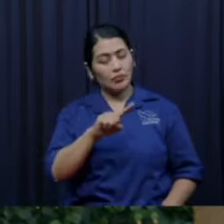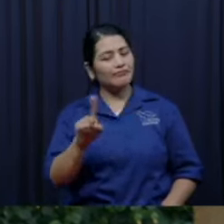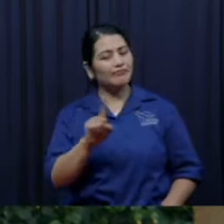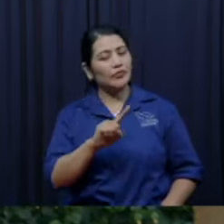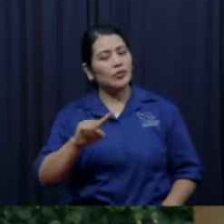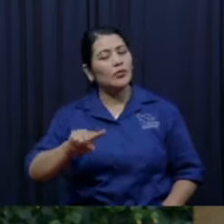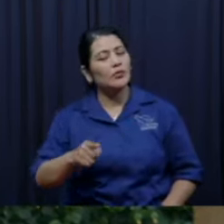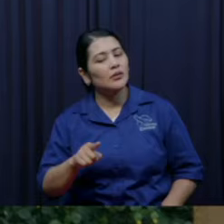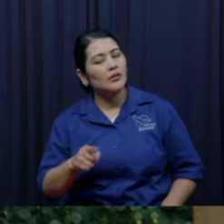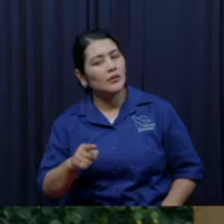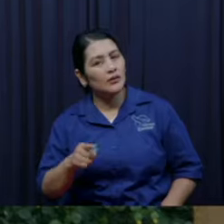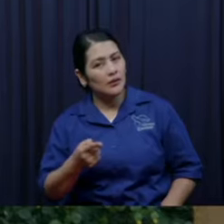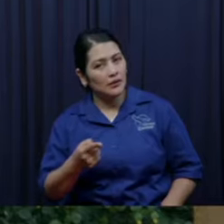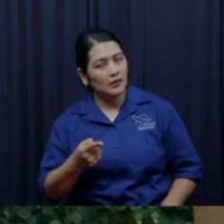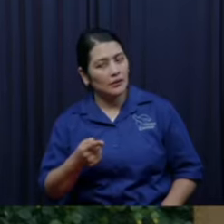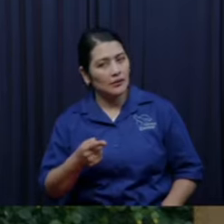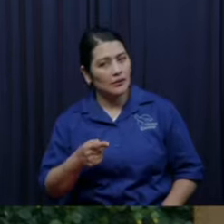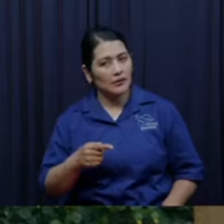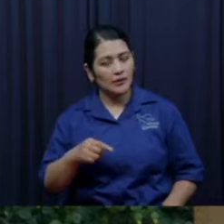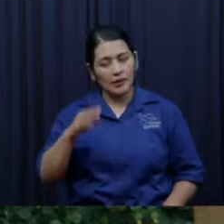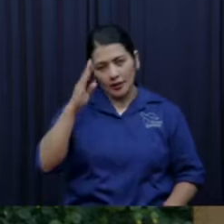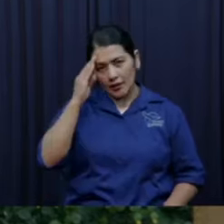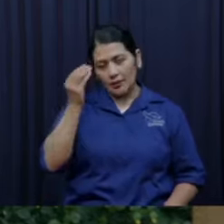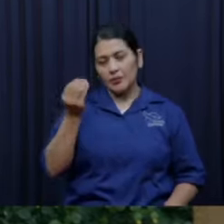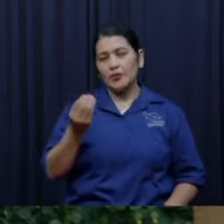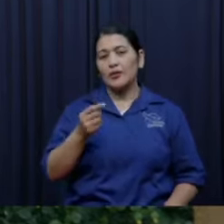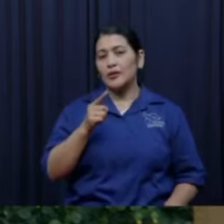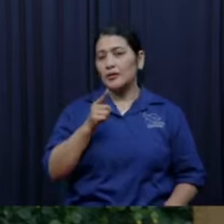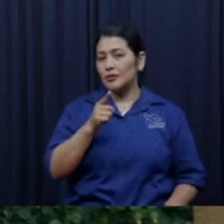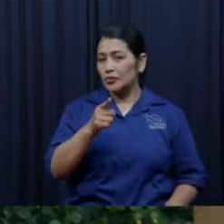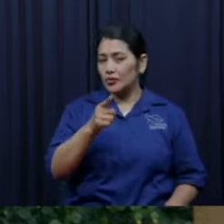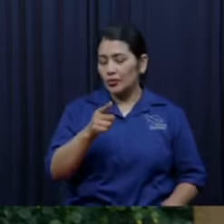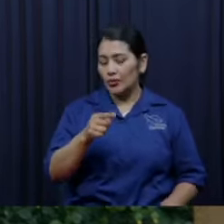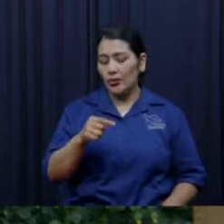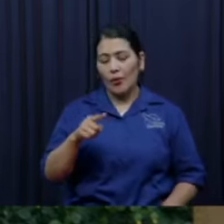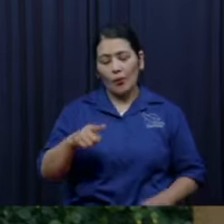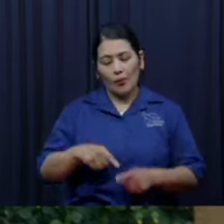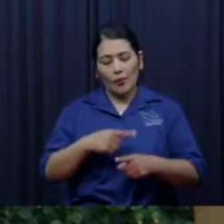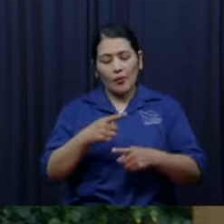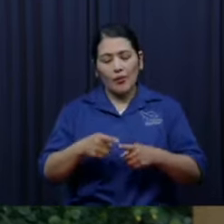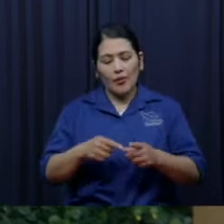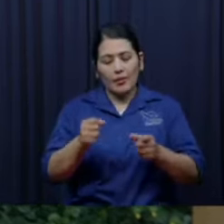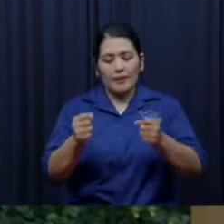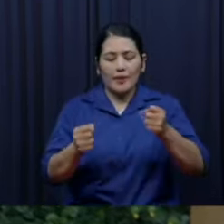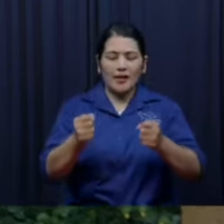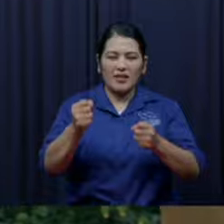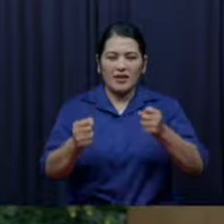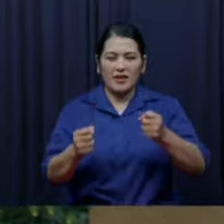entonces yo dije no son tan carnales la verdad que son carnalitos dije yo